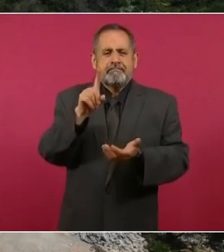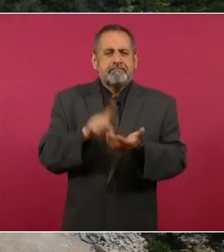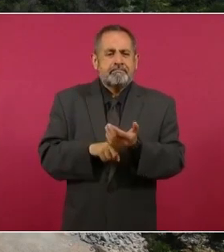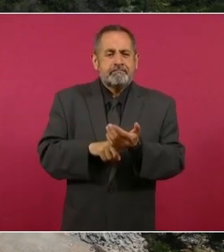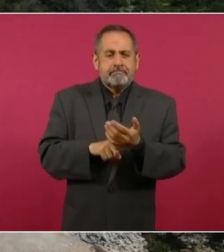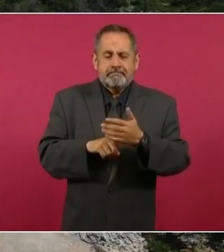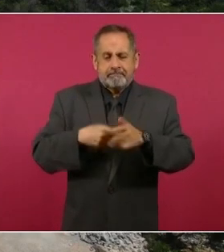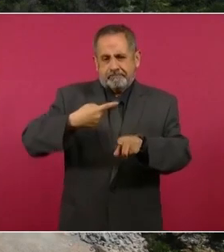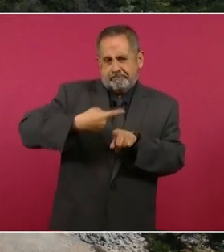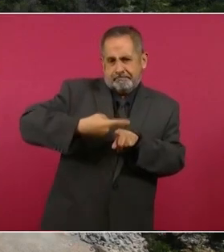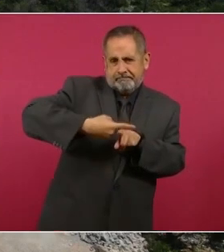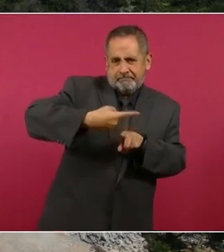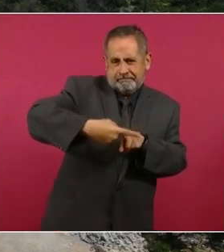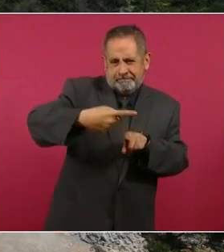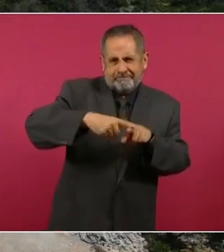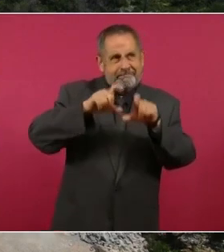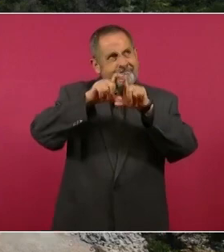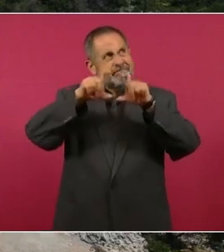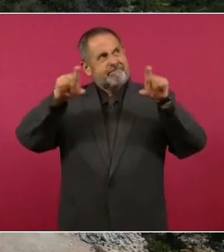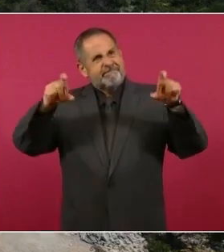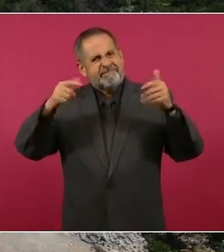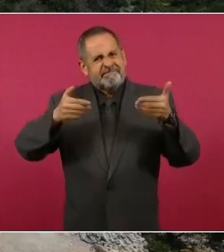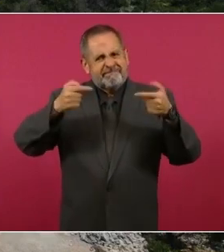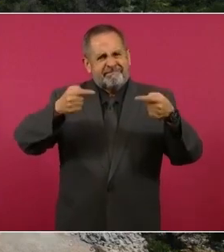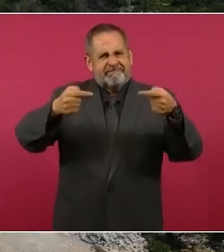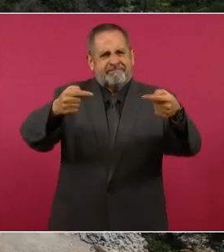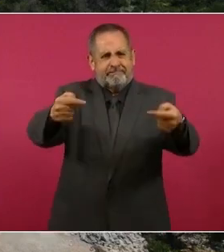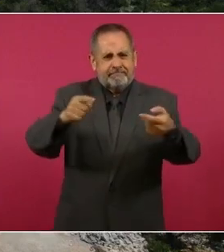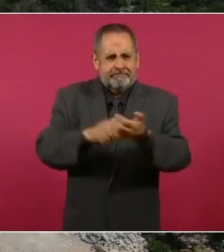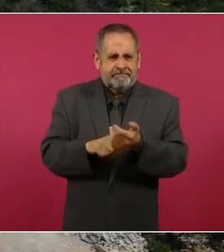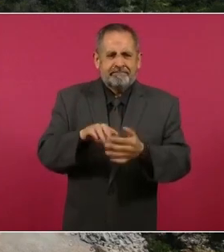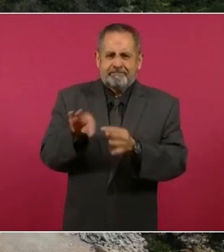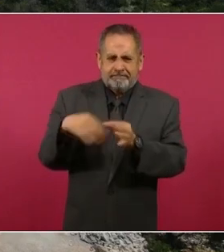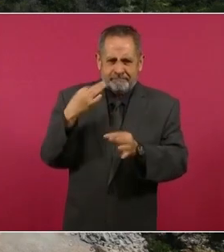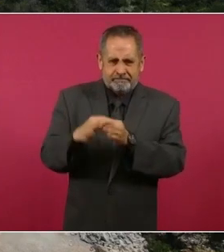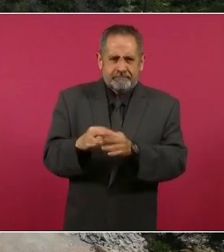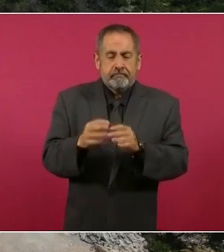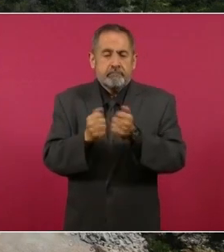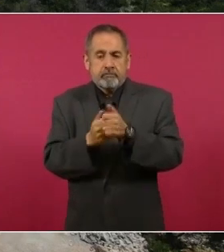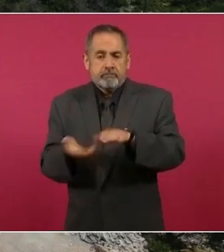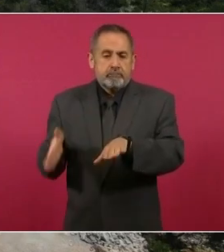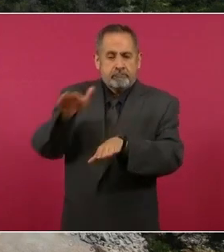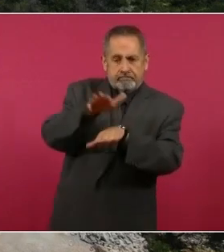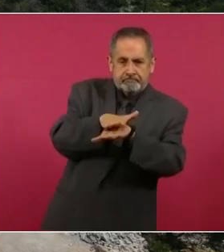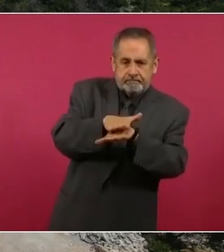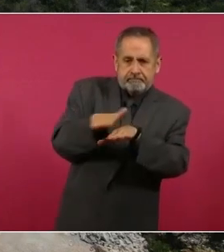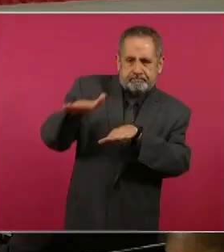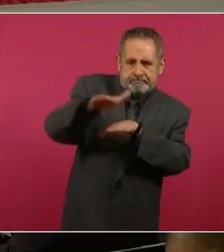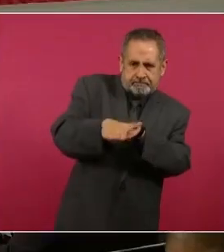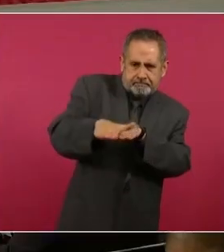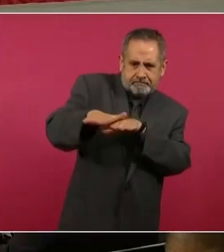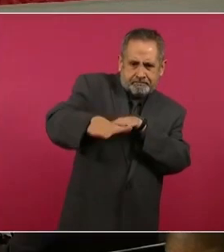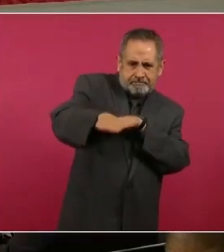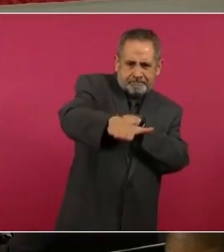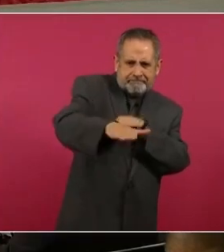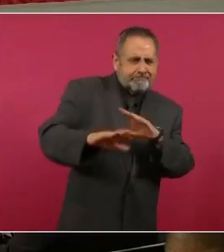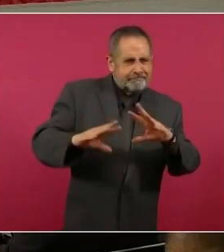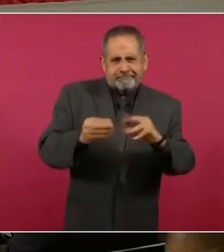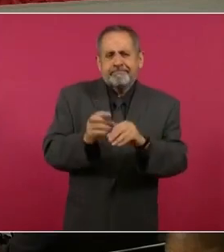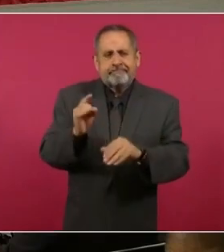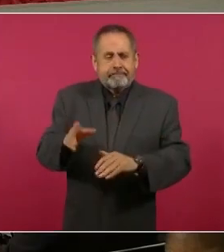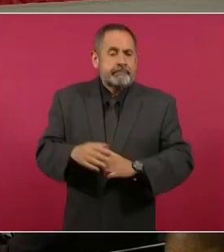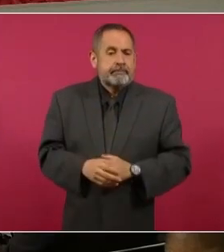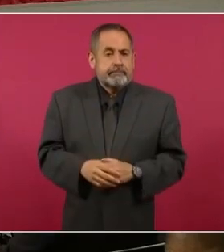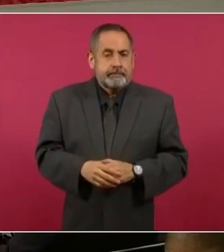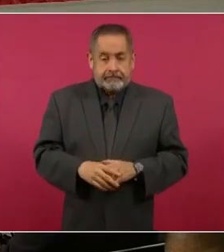traves prefabricadas y más de mil 700 tabletas prefabricadas. La siguiente, por favor. La conformación